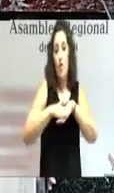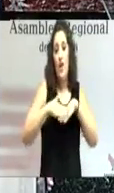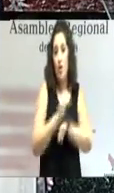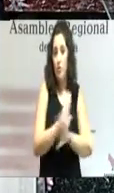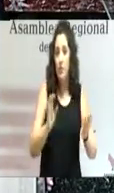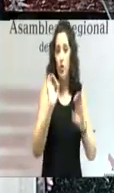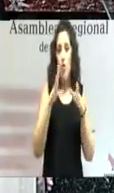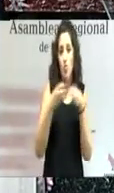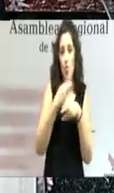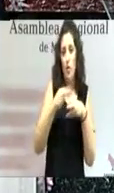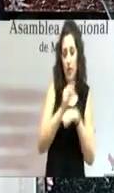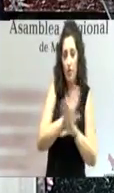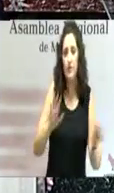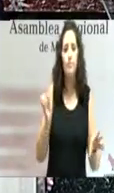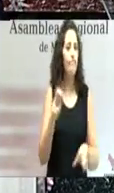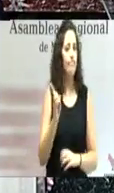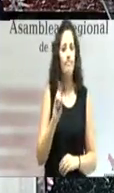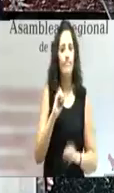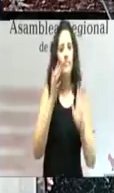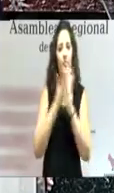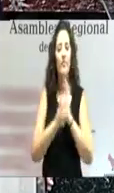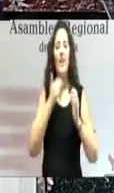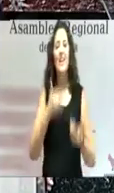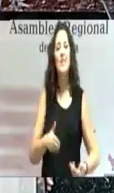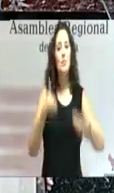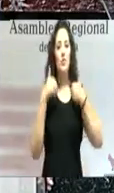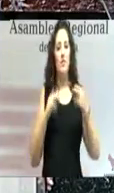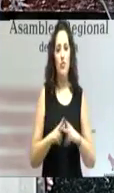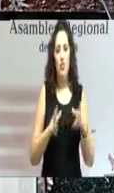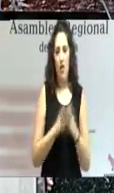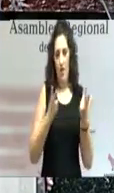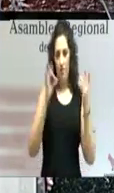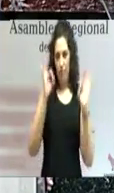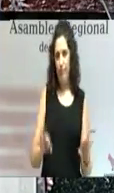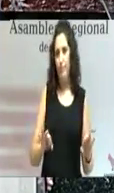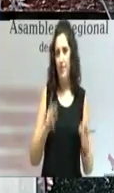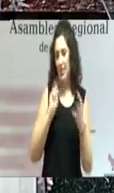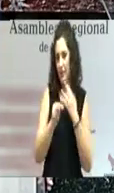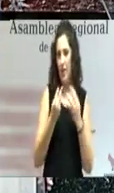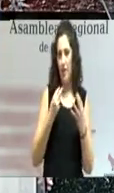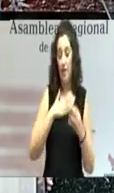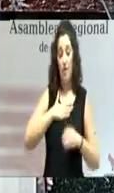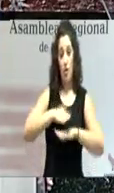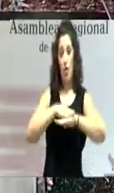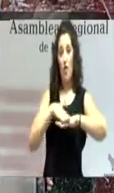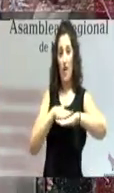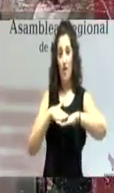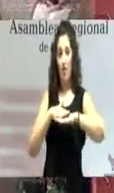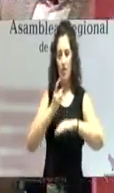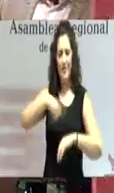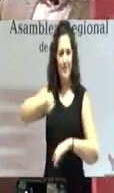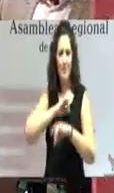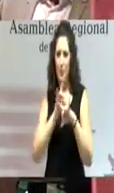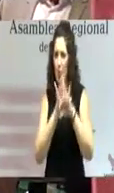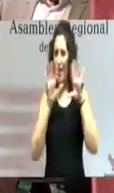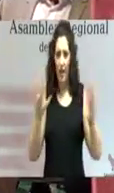partidos políticos. Es una cultura de responsabilidad social. En mi Gobierno lo tenemos absolutamente